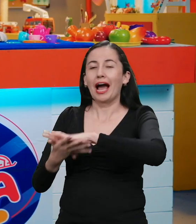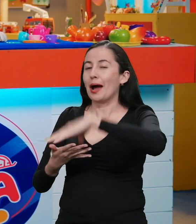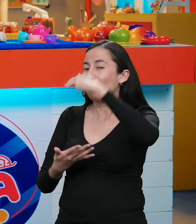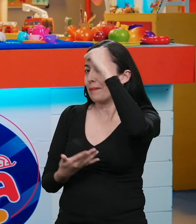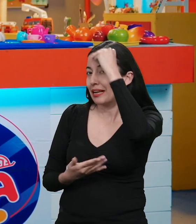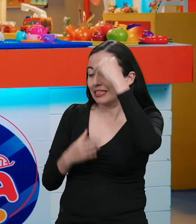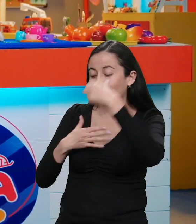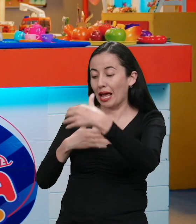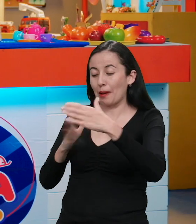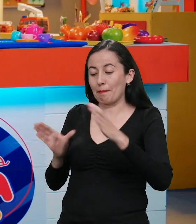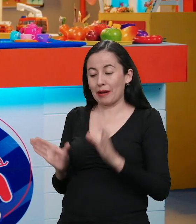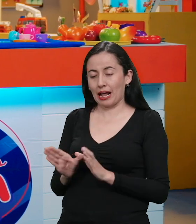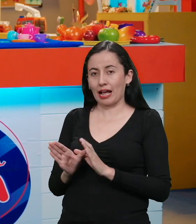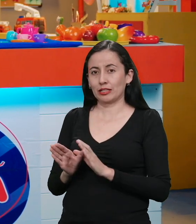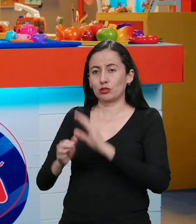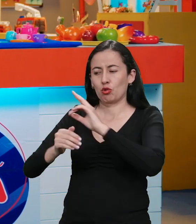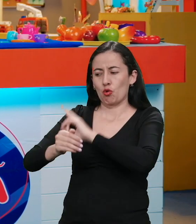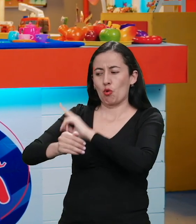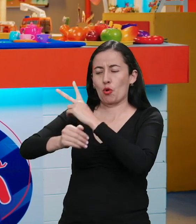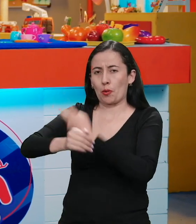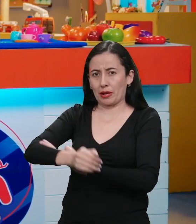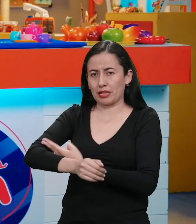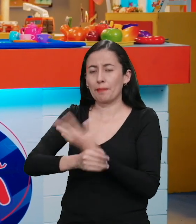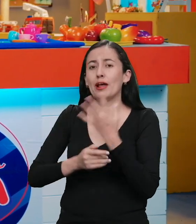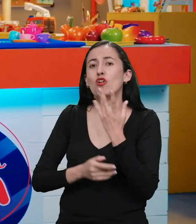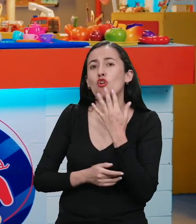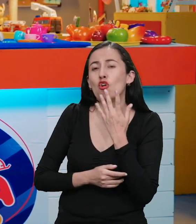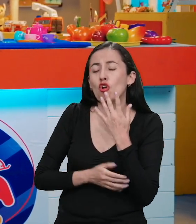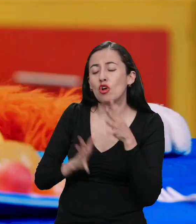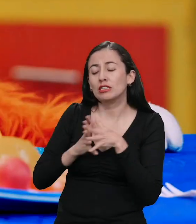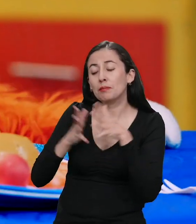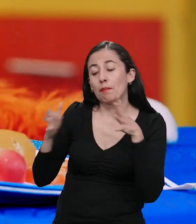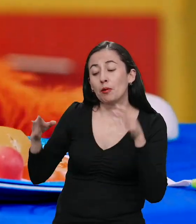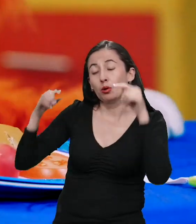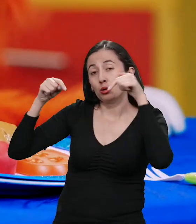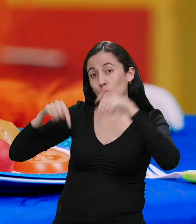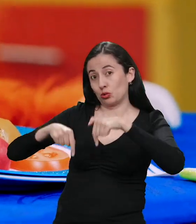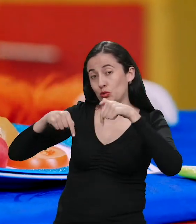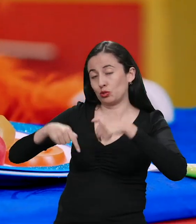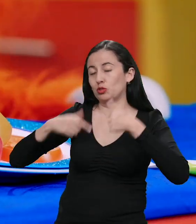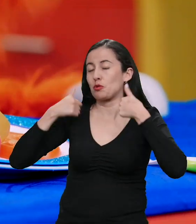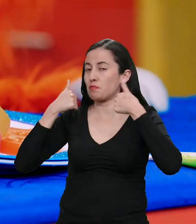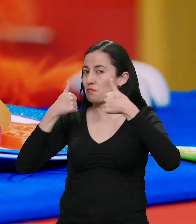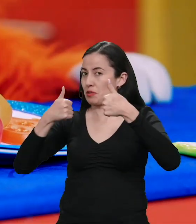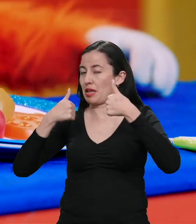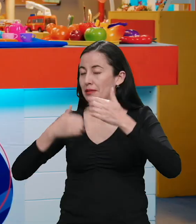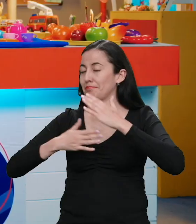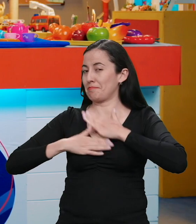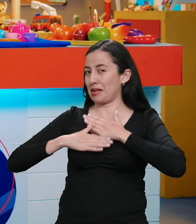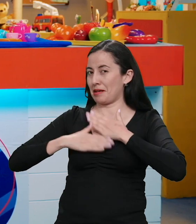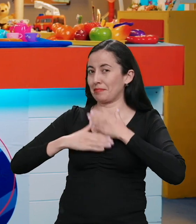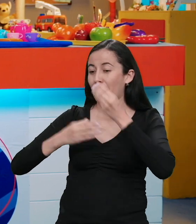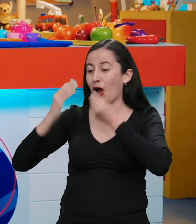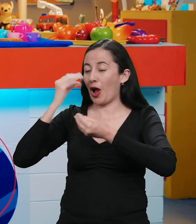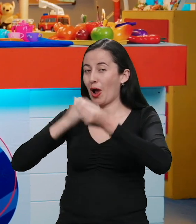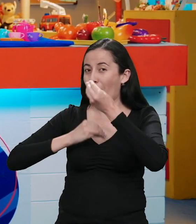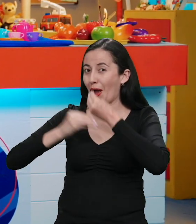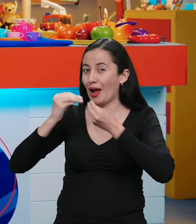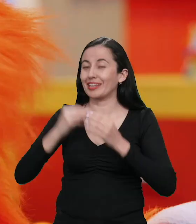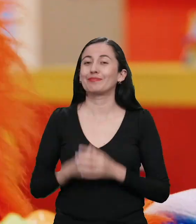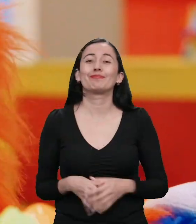aprendí a que en el plato debe haber mucho, mucho color. Sí. Porque así sé que hay muchos nutrientes para mí.